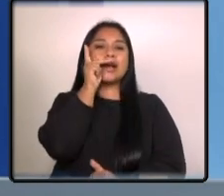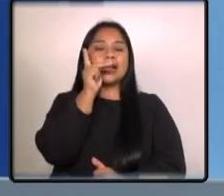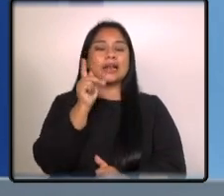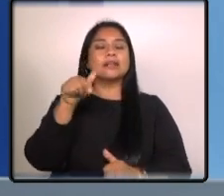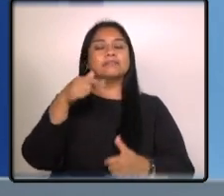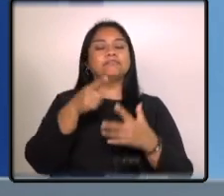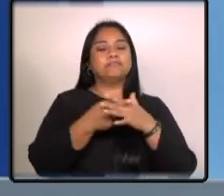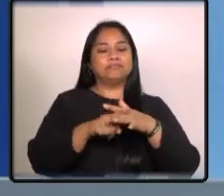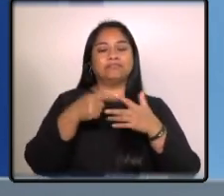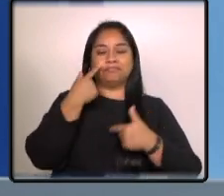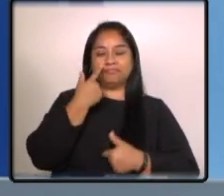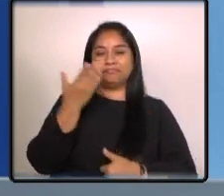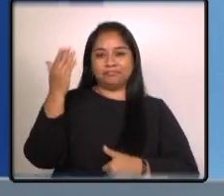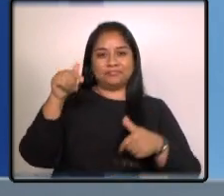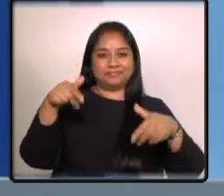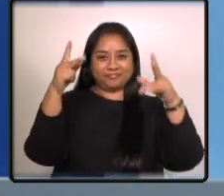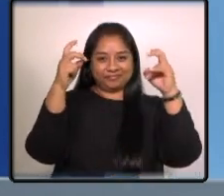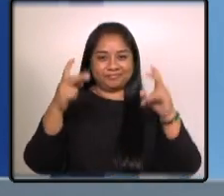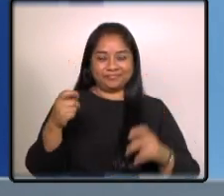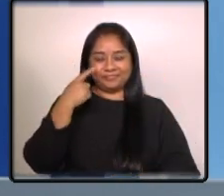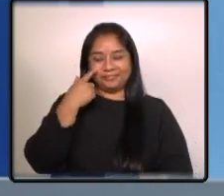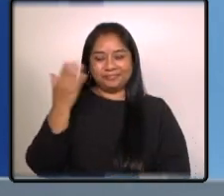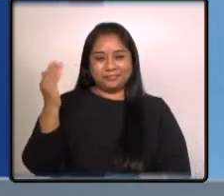Iniciamos de esta manera con nuestros titulares.